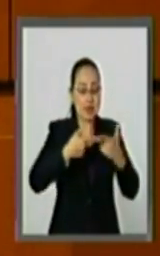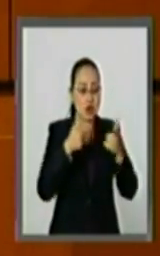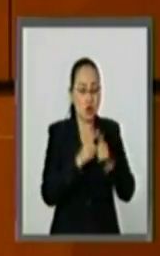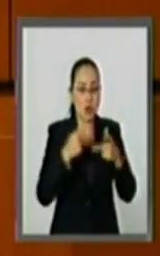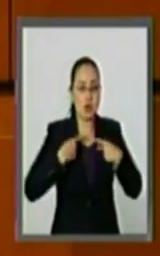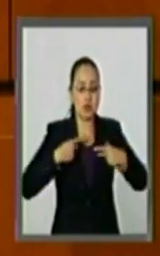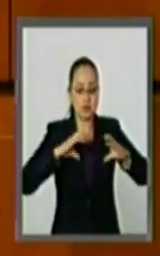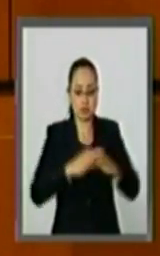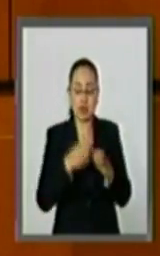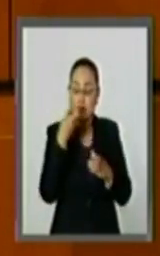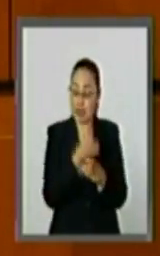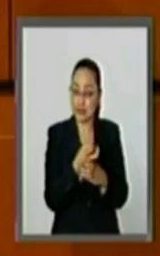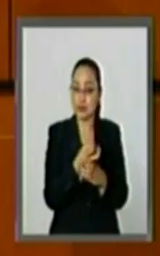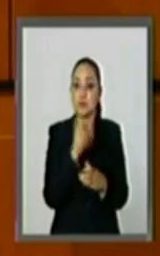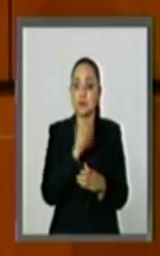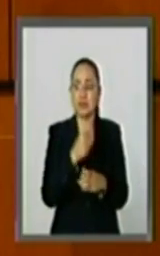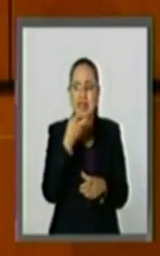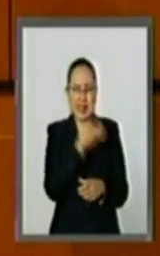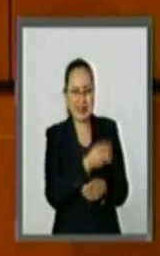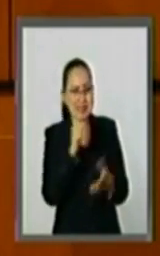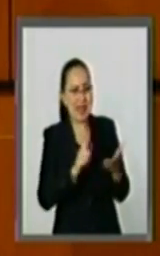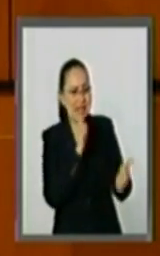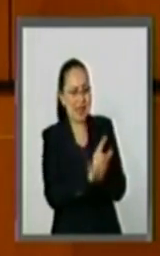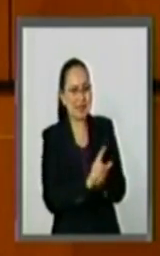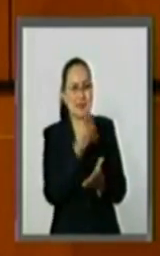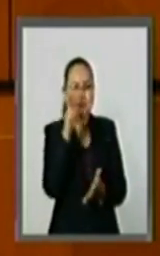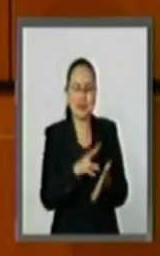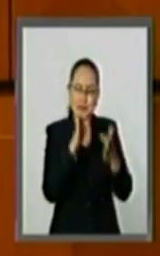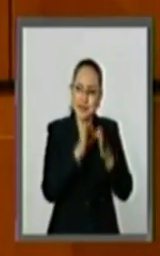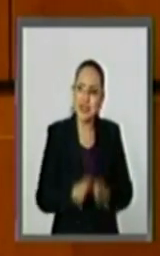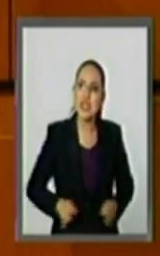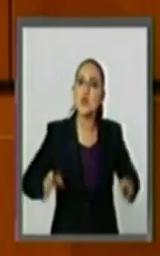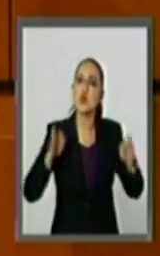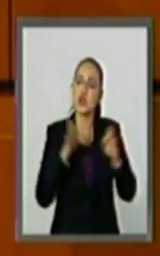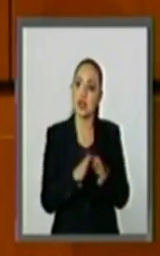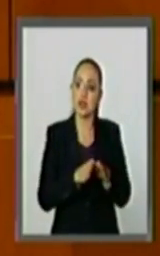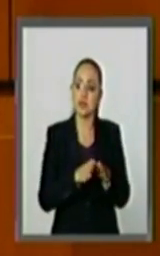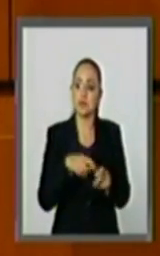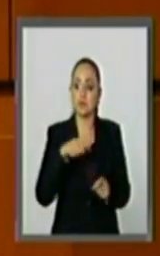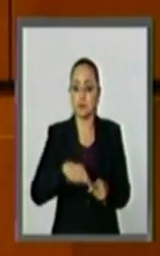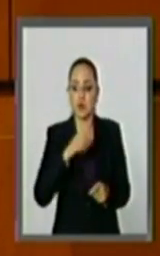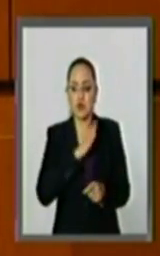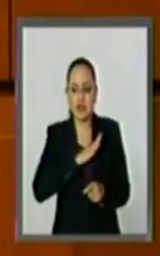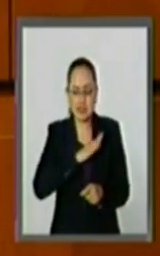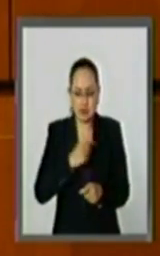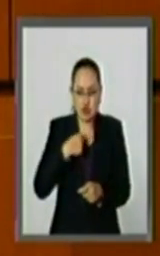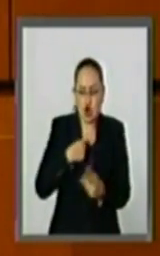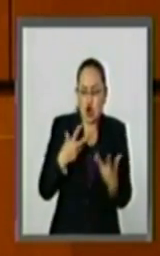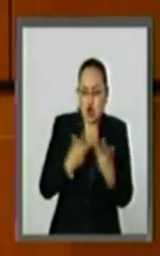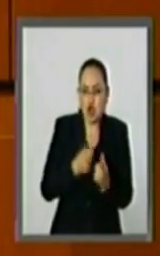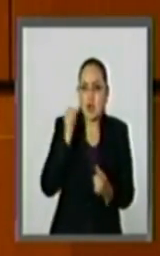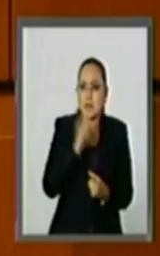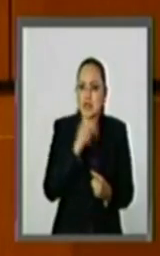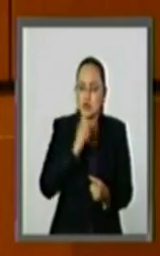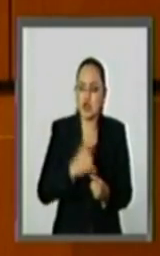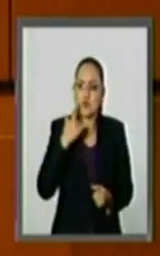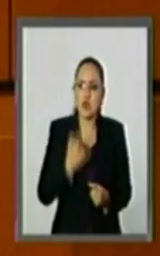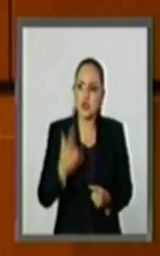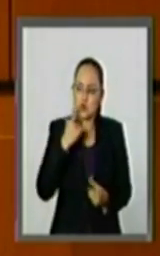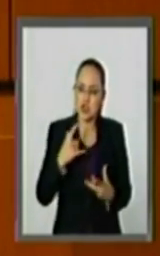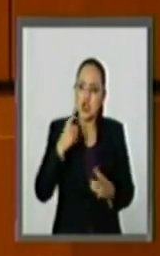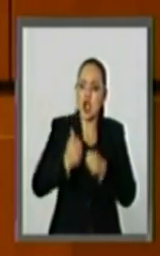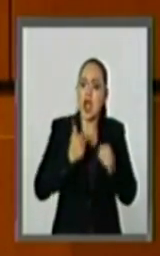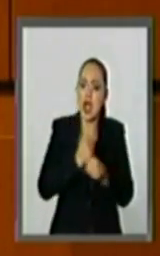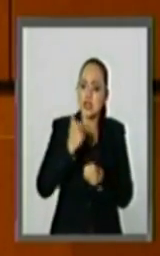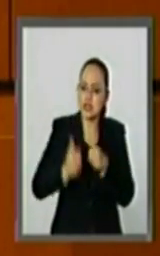pero esta es sumamente importante. Yo me felicito por formar parte por mucho tiempo de esta lucha y que